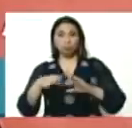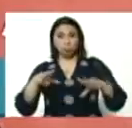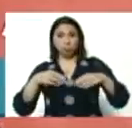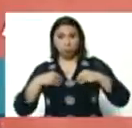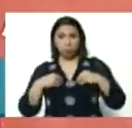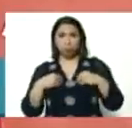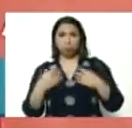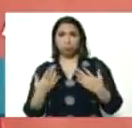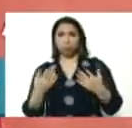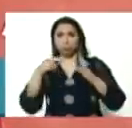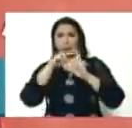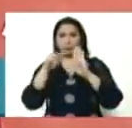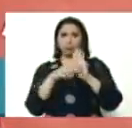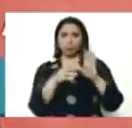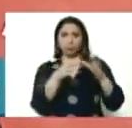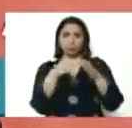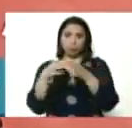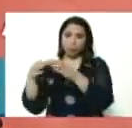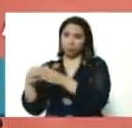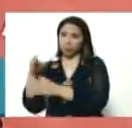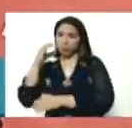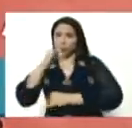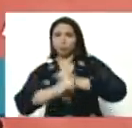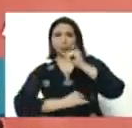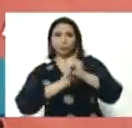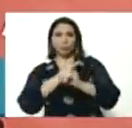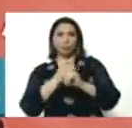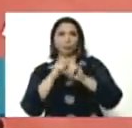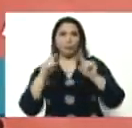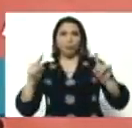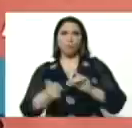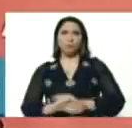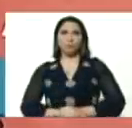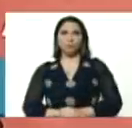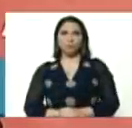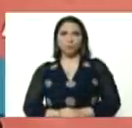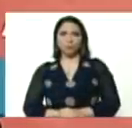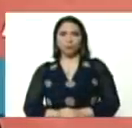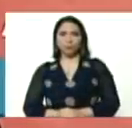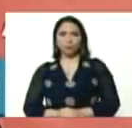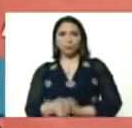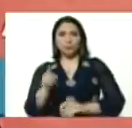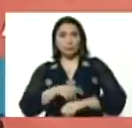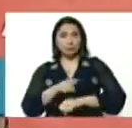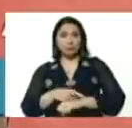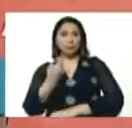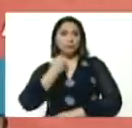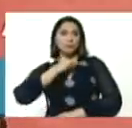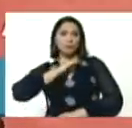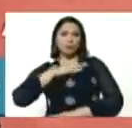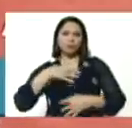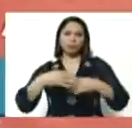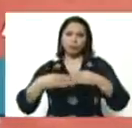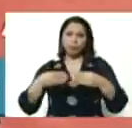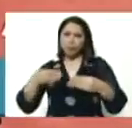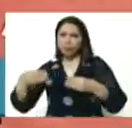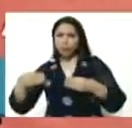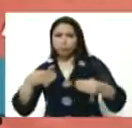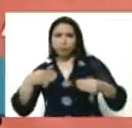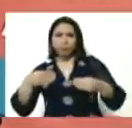a niveles de organismos internacionales, para, bueno, en tiempos de pandemia, flexibilizar